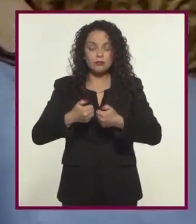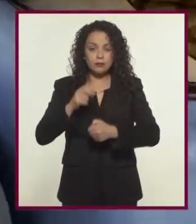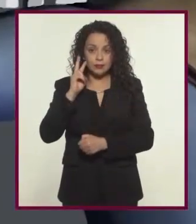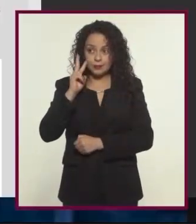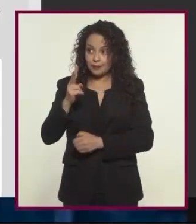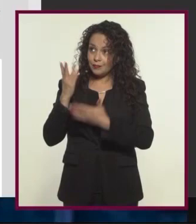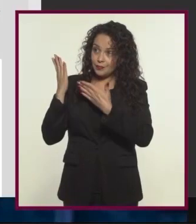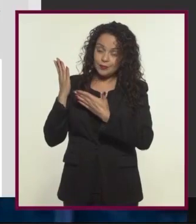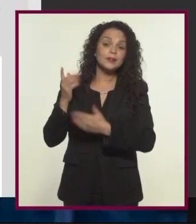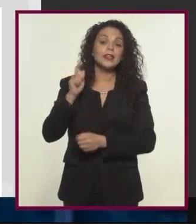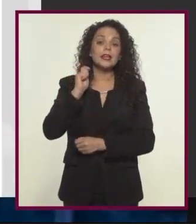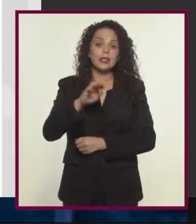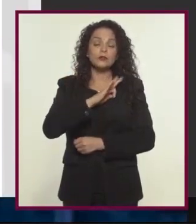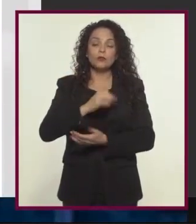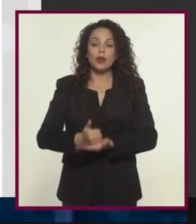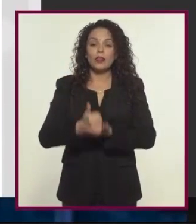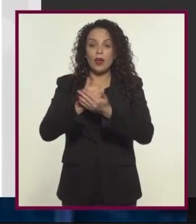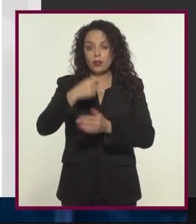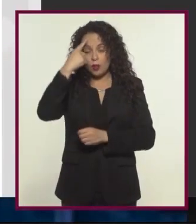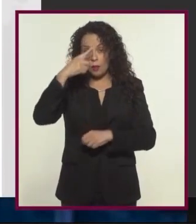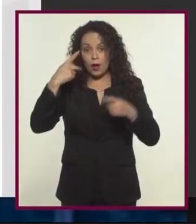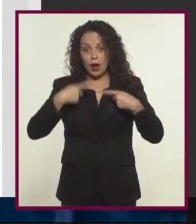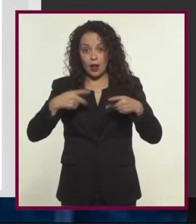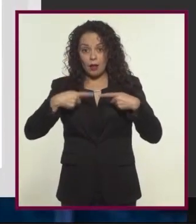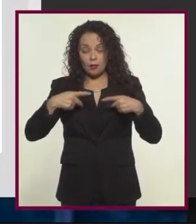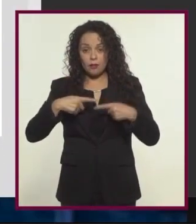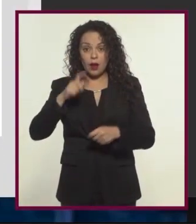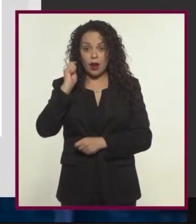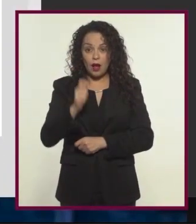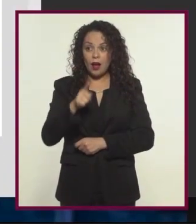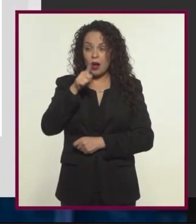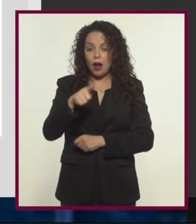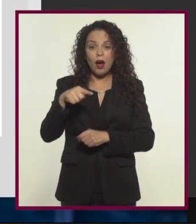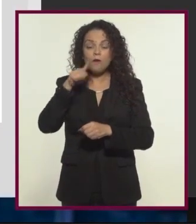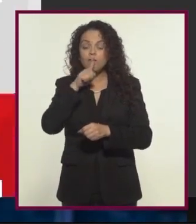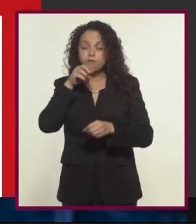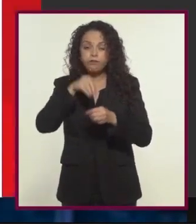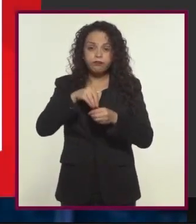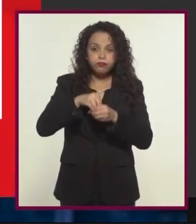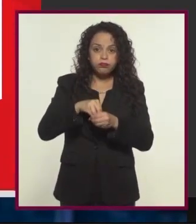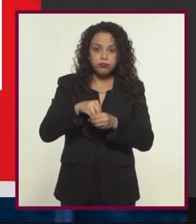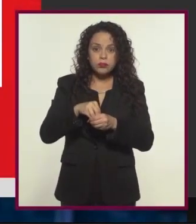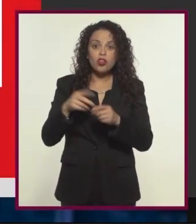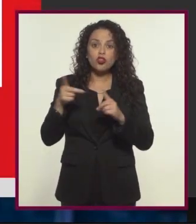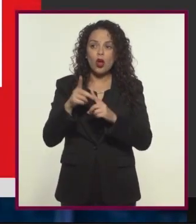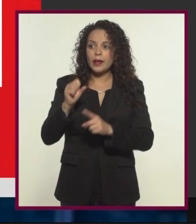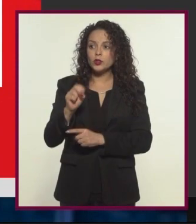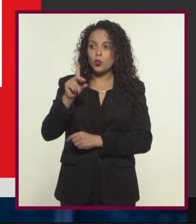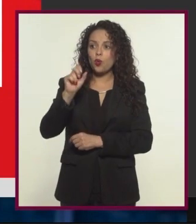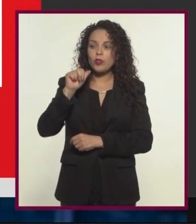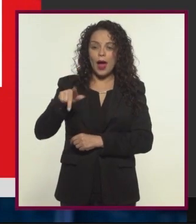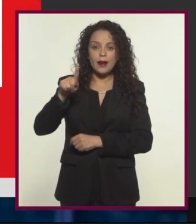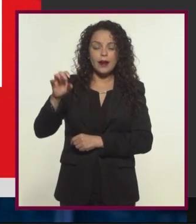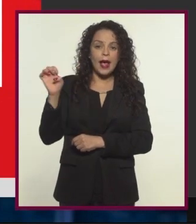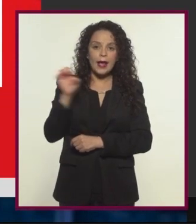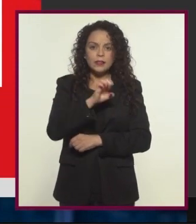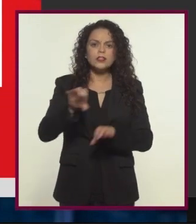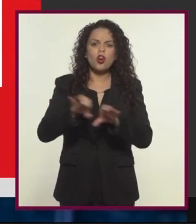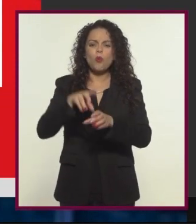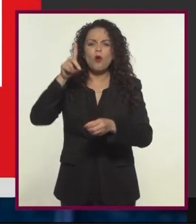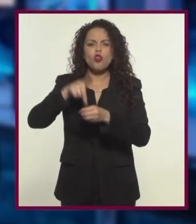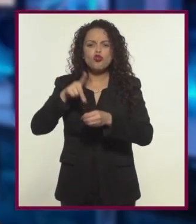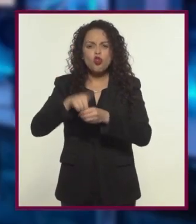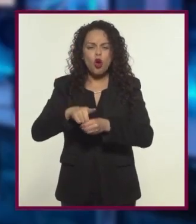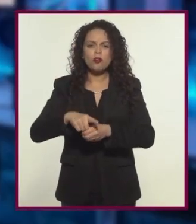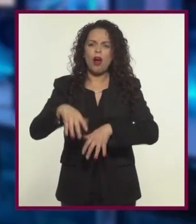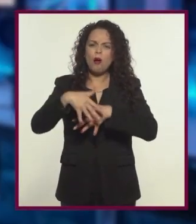docujuego activista Darfur está muriendo que permite al usuario ayudar a los refugiados en los campos de Darfur una región al este de Sudán a